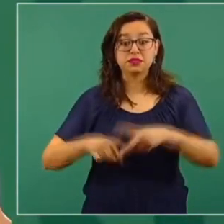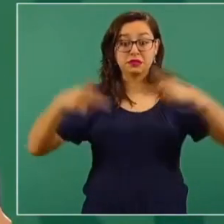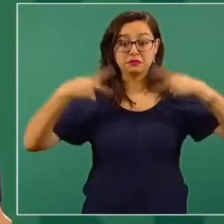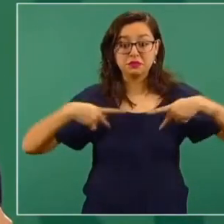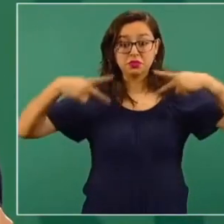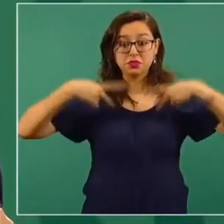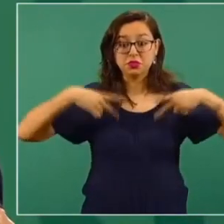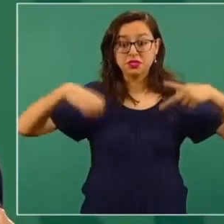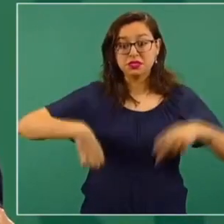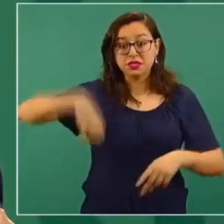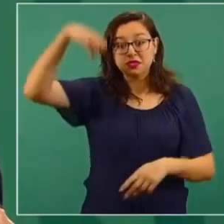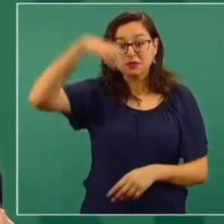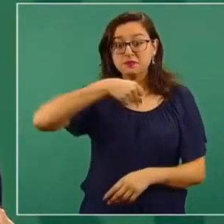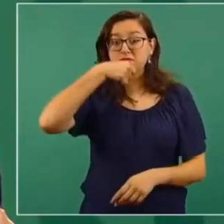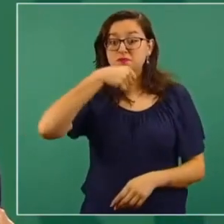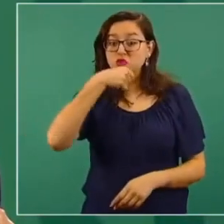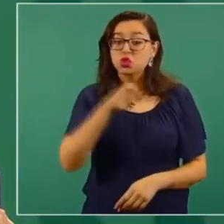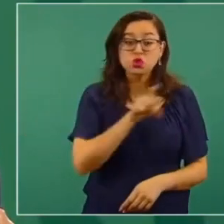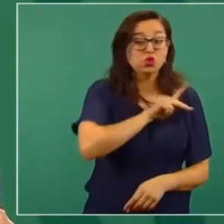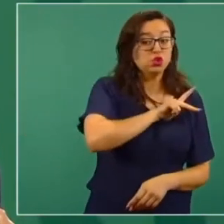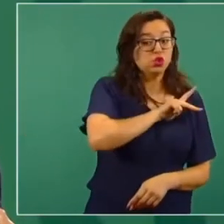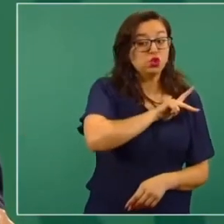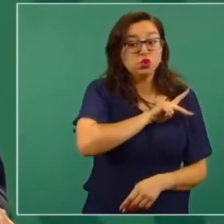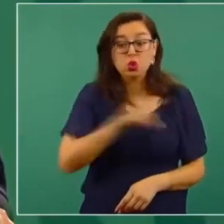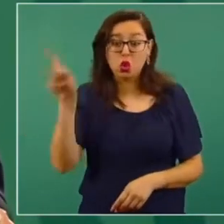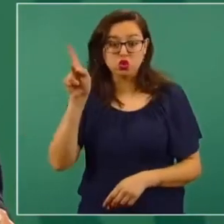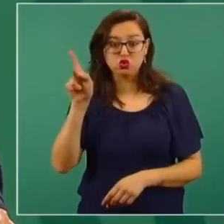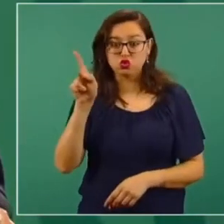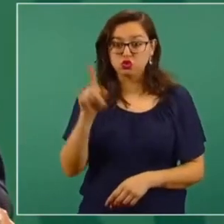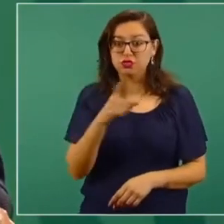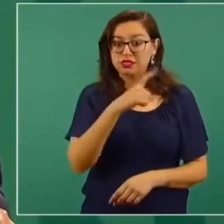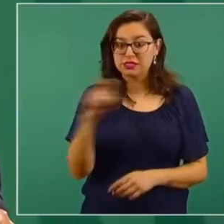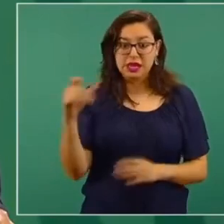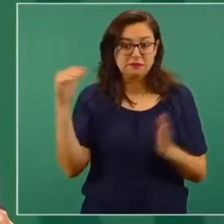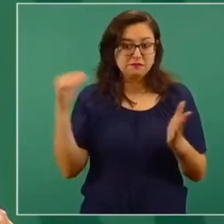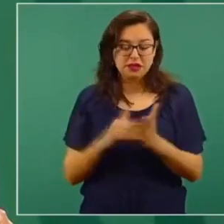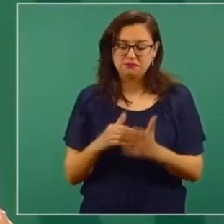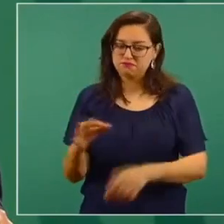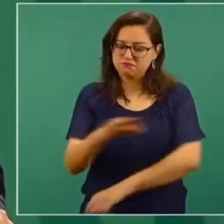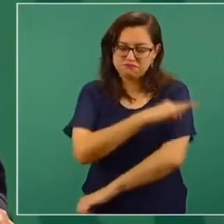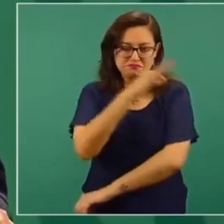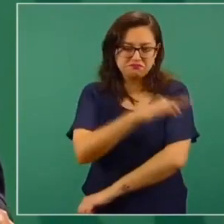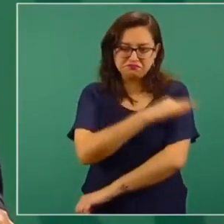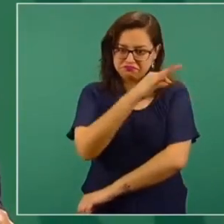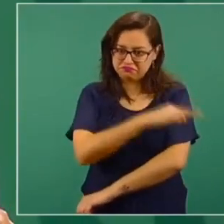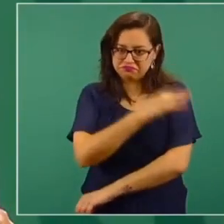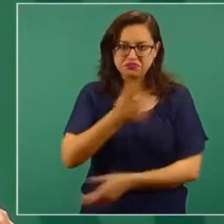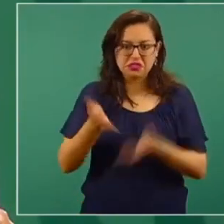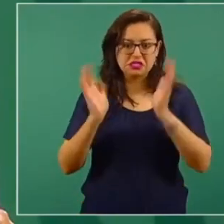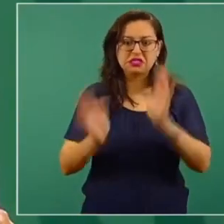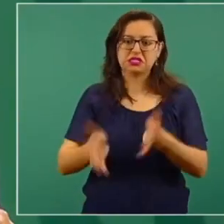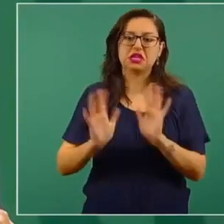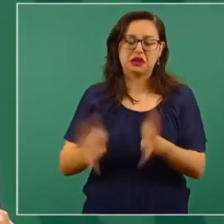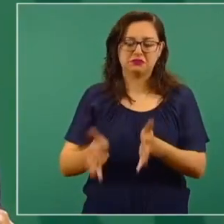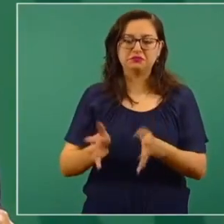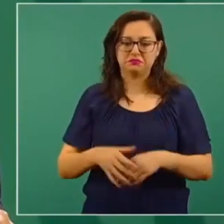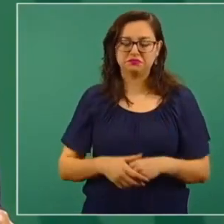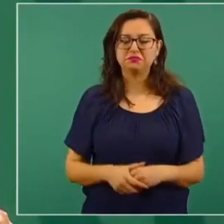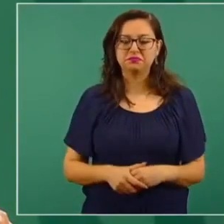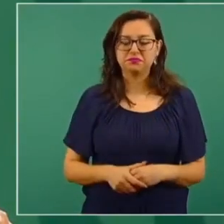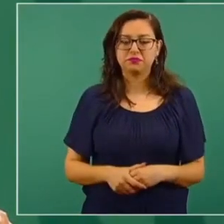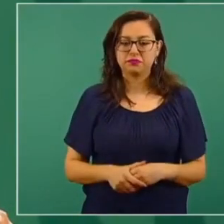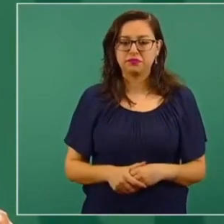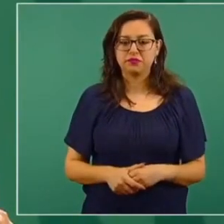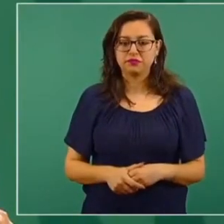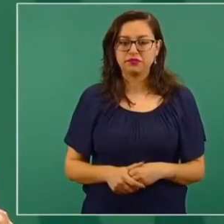adultos mayores de campeche alrededor de 100 mil adultos mayores que